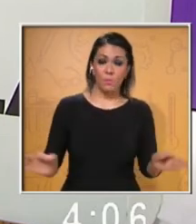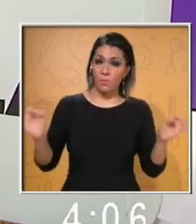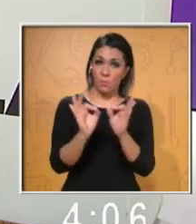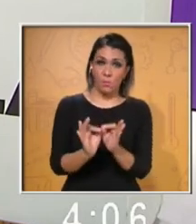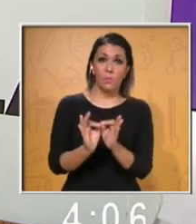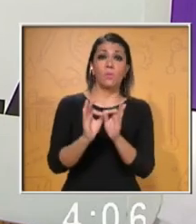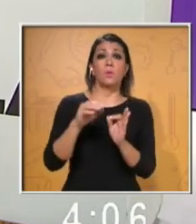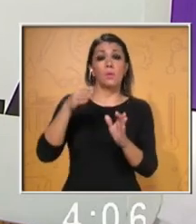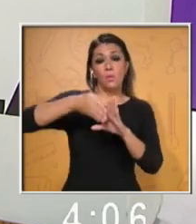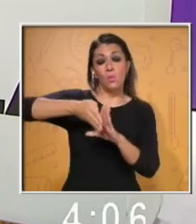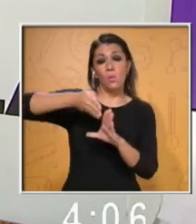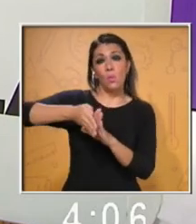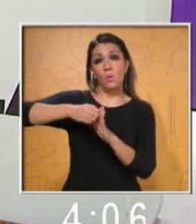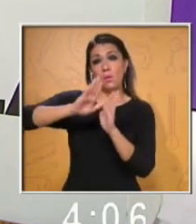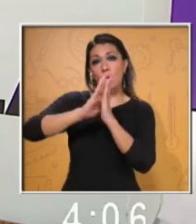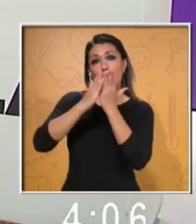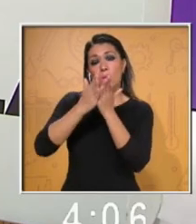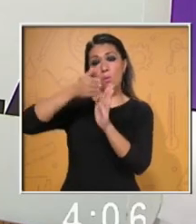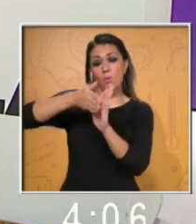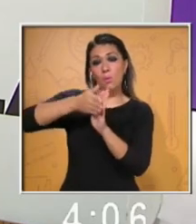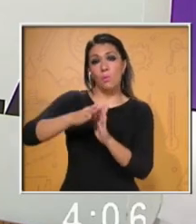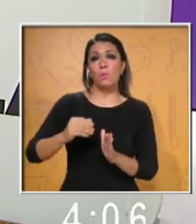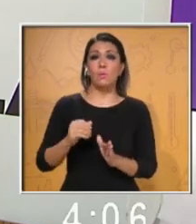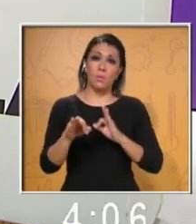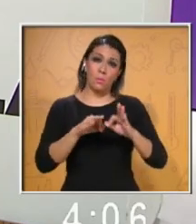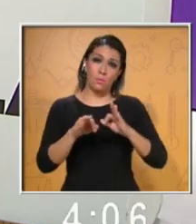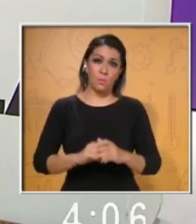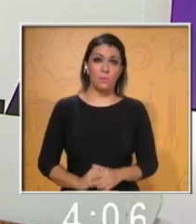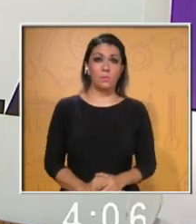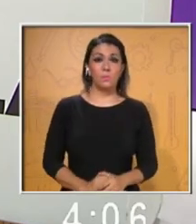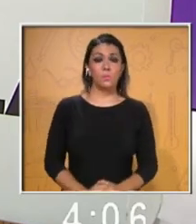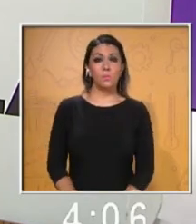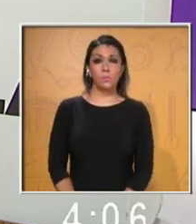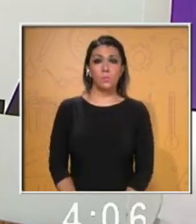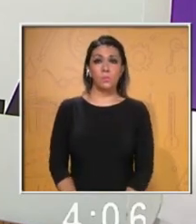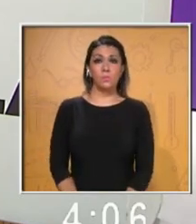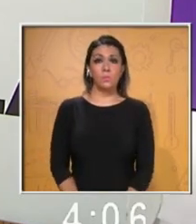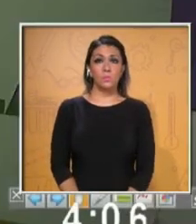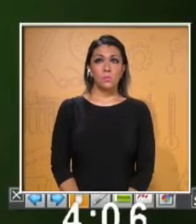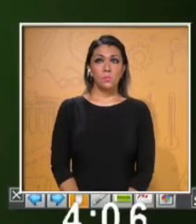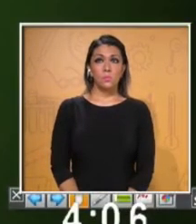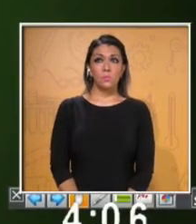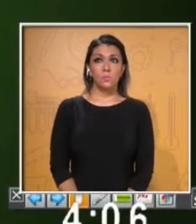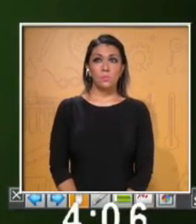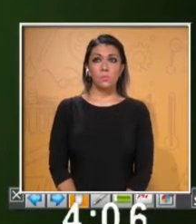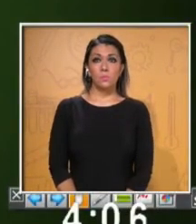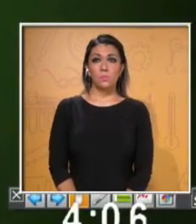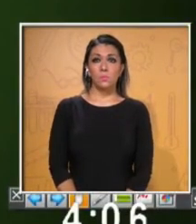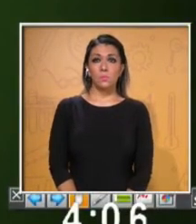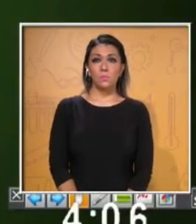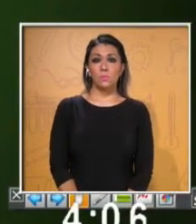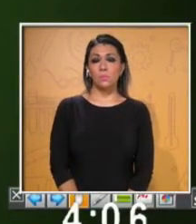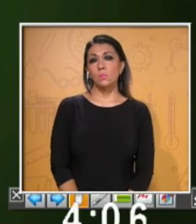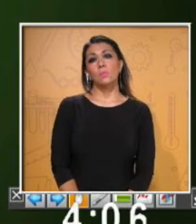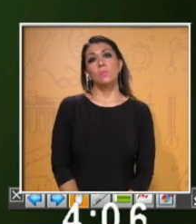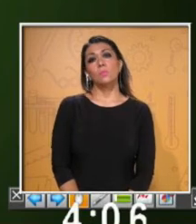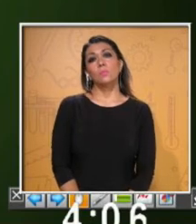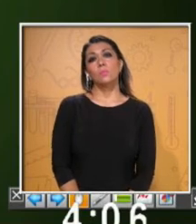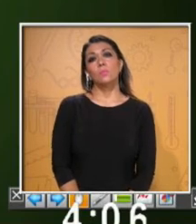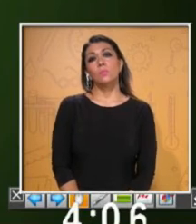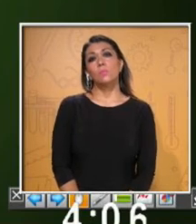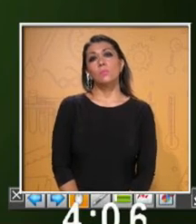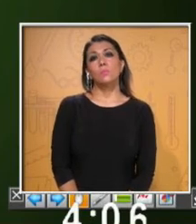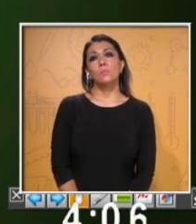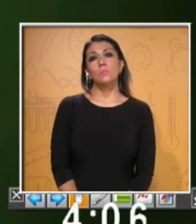tu carpeta de experiencias. Remember that I have told you in the last class that you must write only the most important